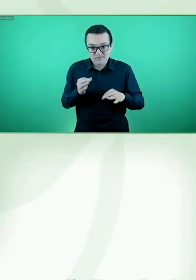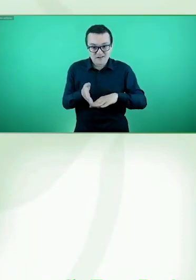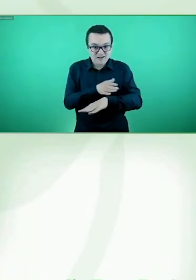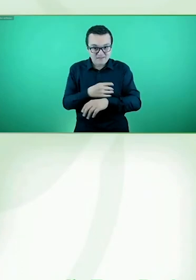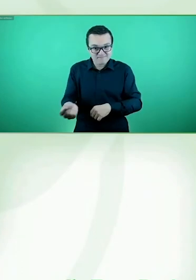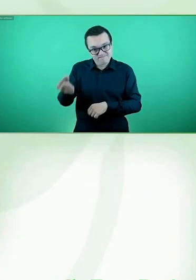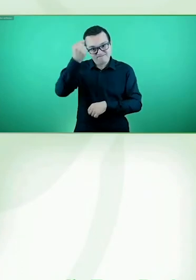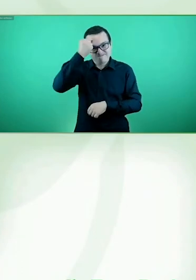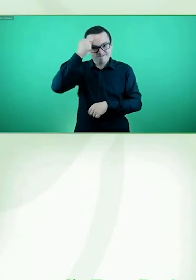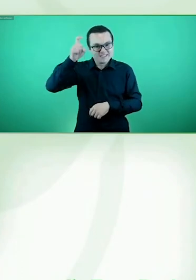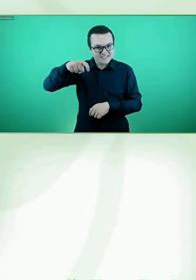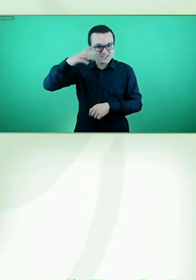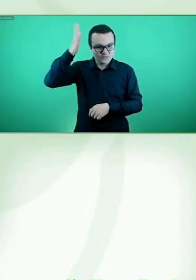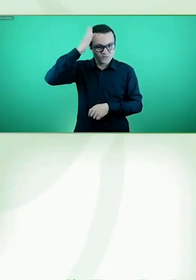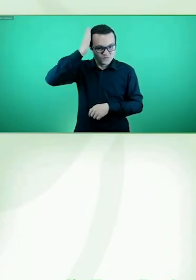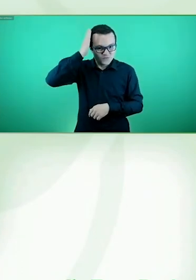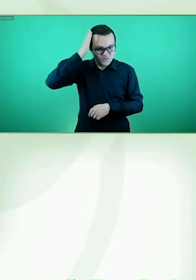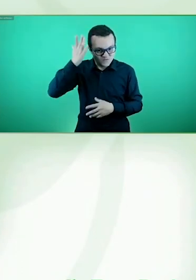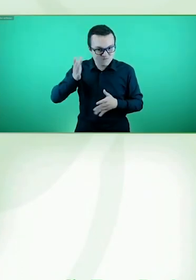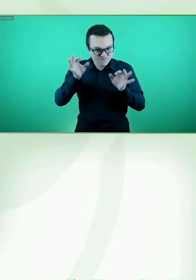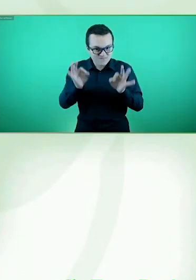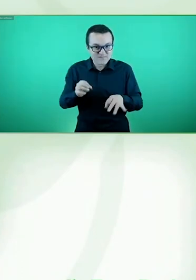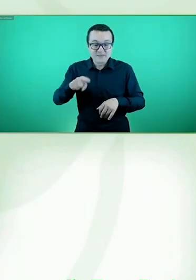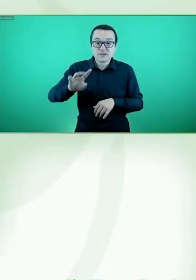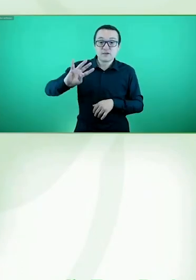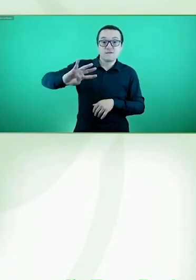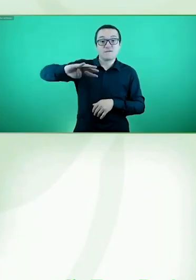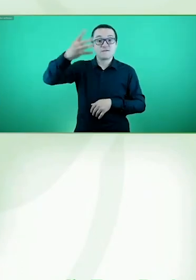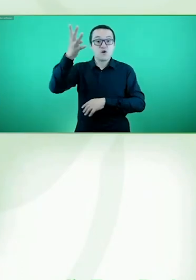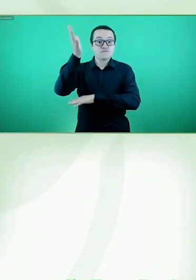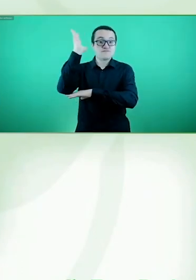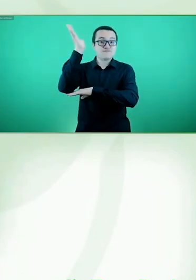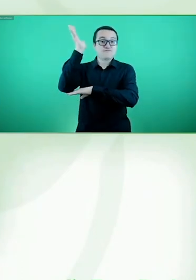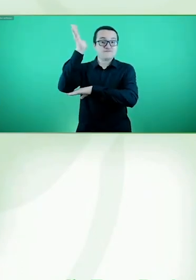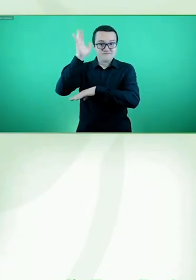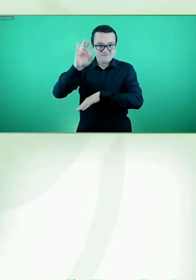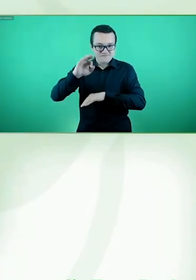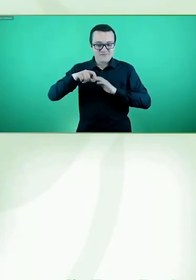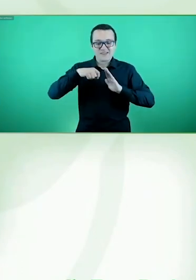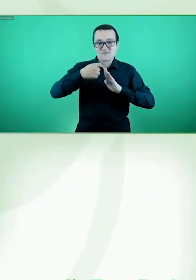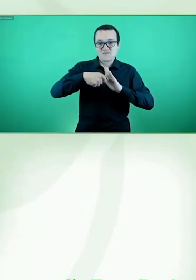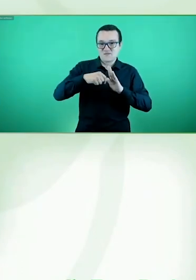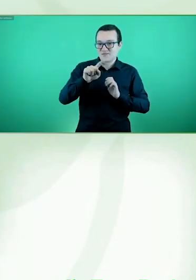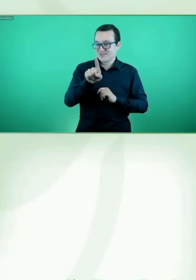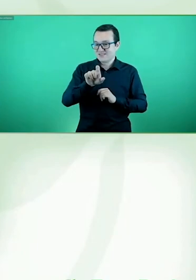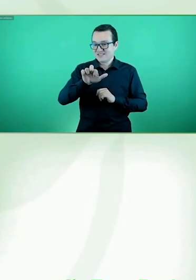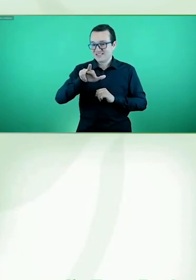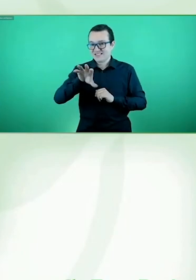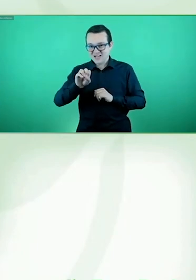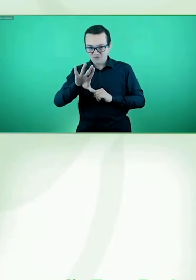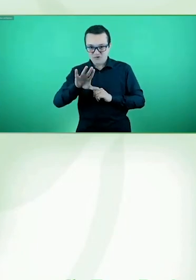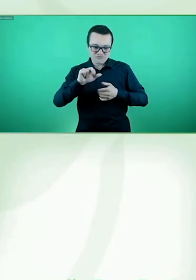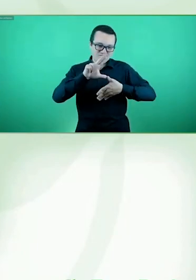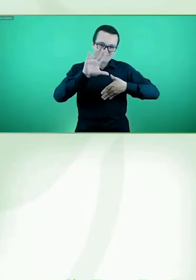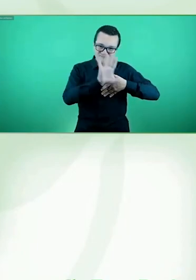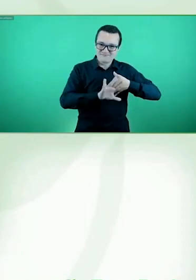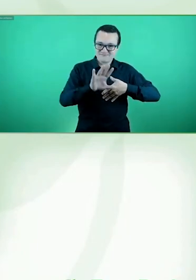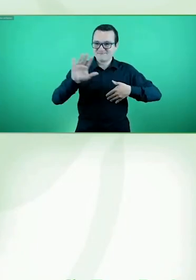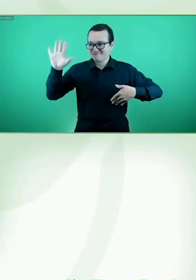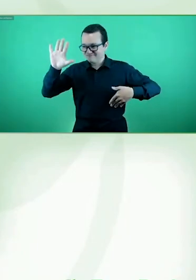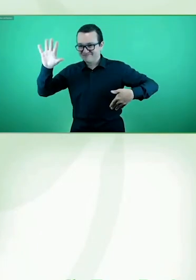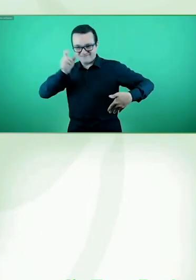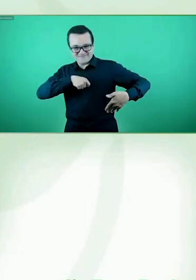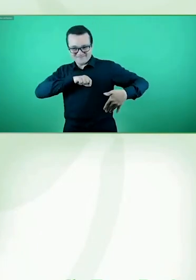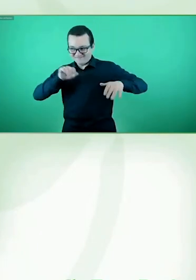cuarta conferencia de Zero Project para Latinoamérica o para Iberoamérica, mejor dicho, se concentra, lo han